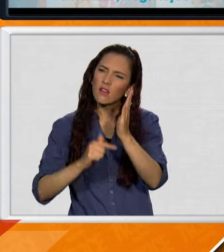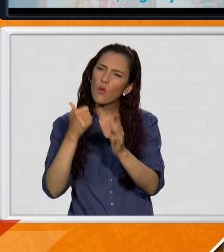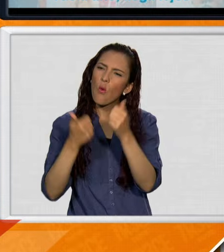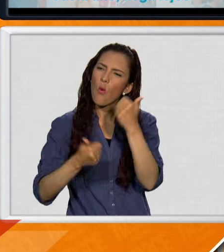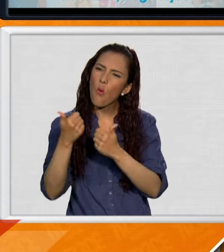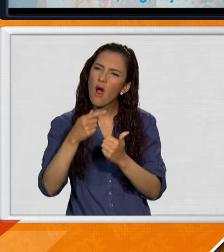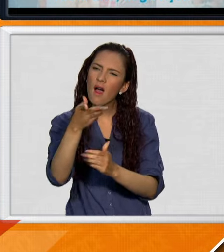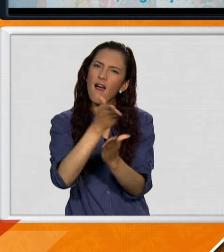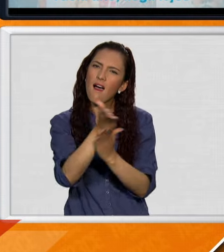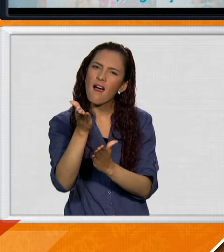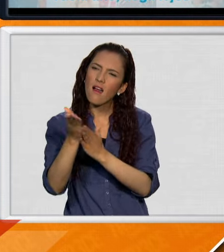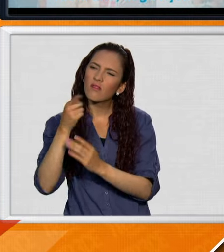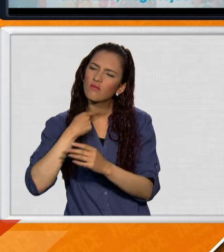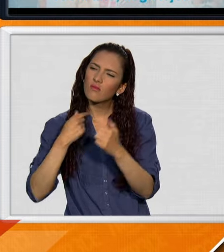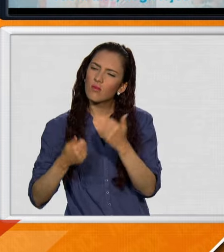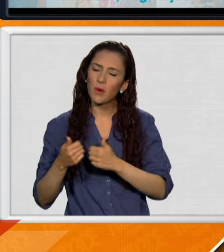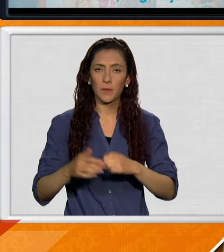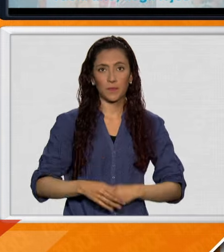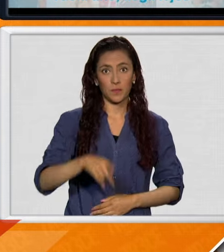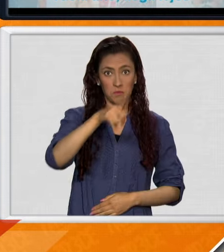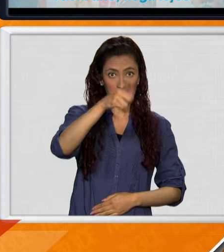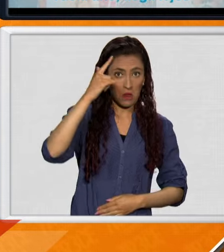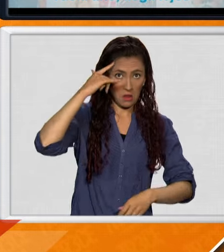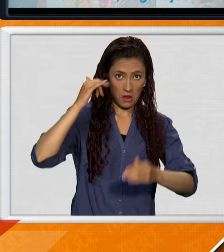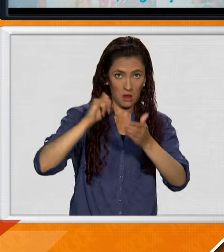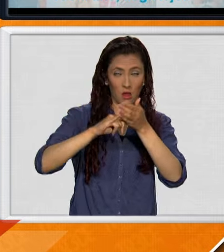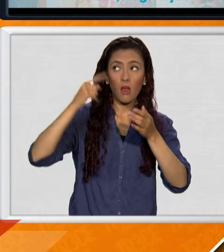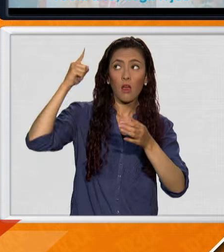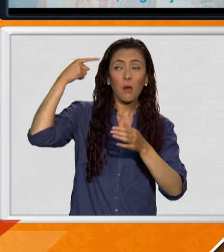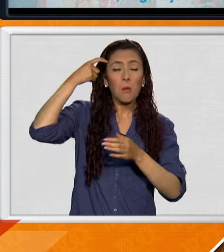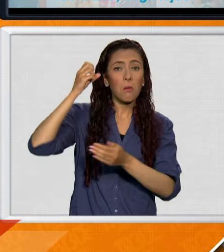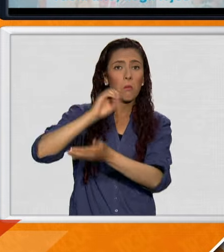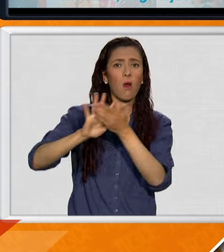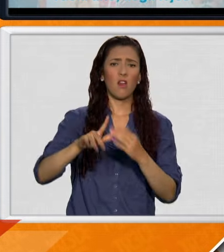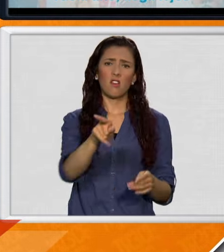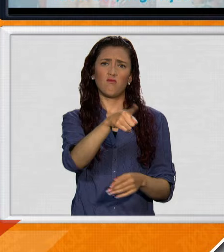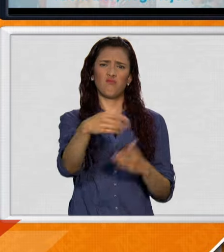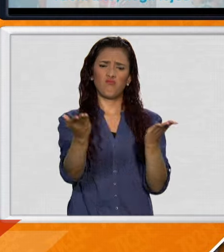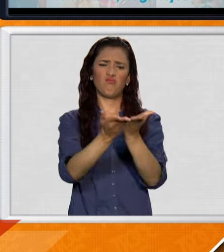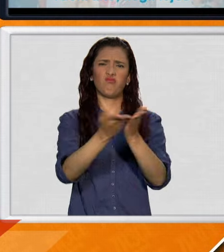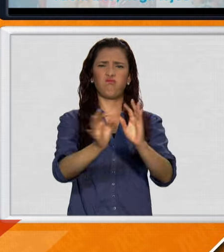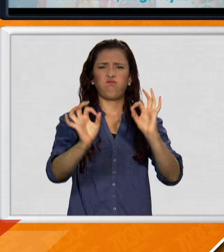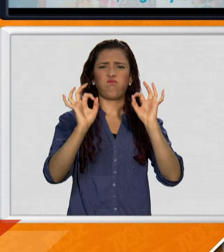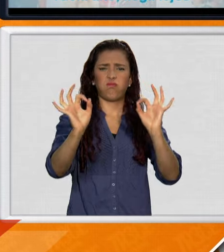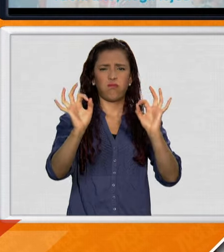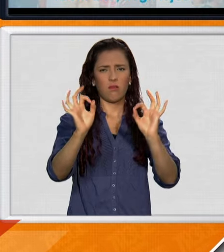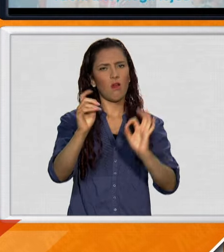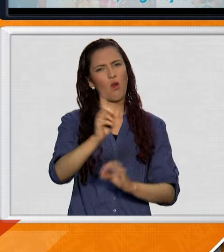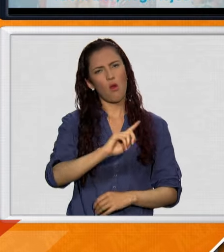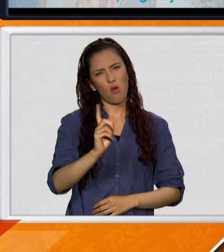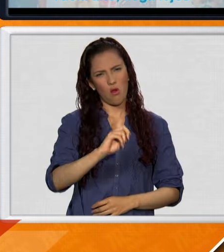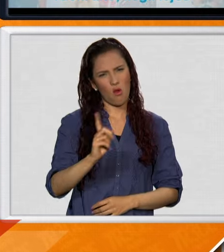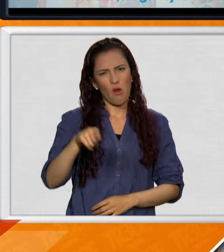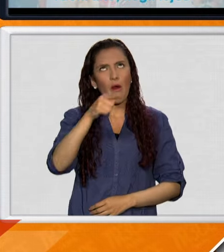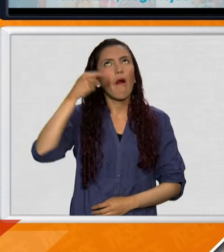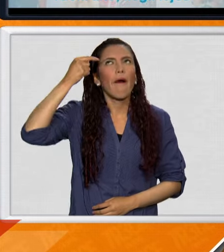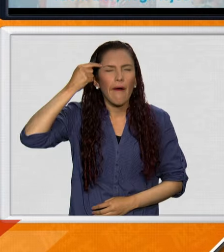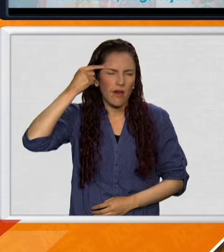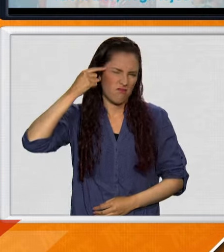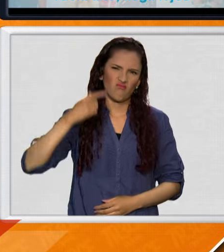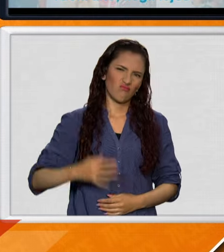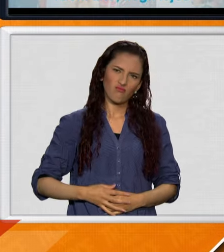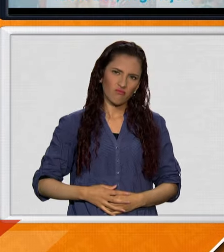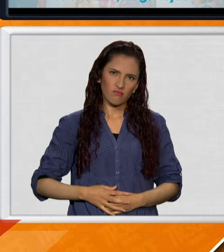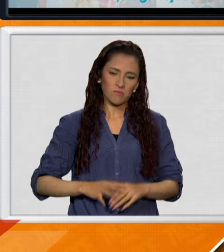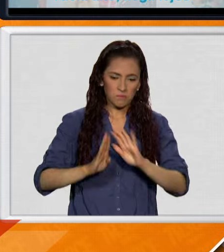Algunas personas creen que las becas son para las personas que son excelentes estudiantes, que fueron los pilos de la clase. Este es un mito, es el primer mito.